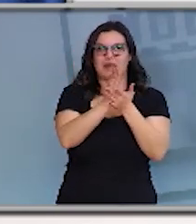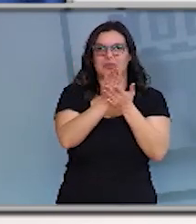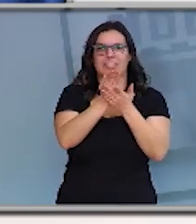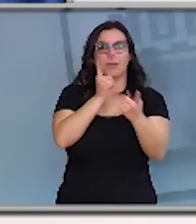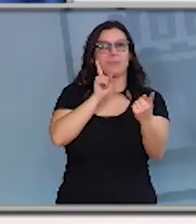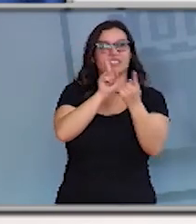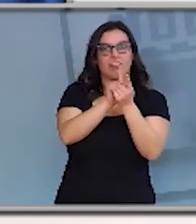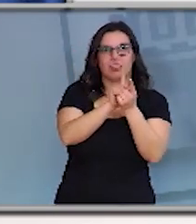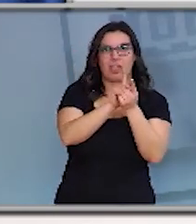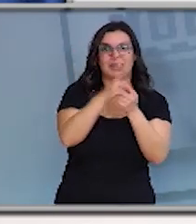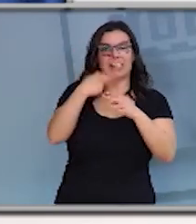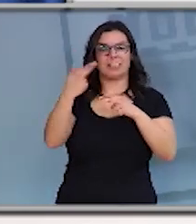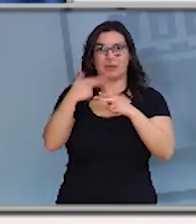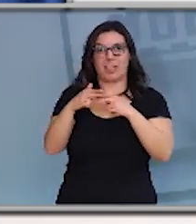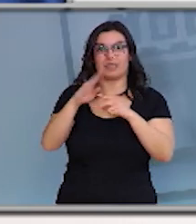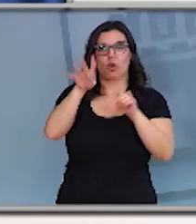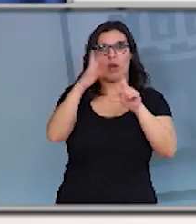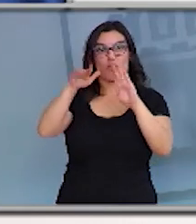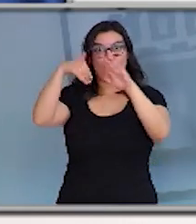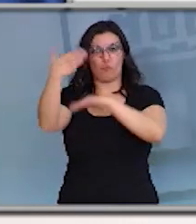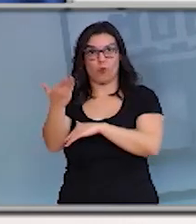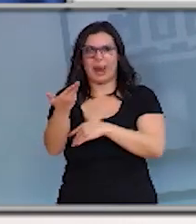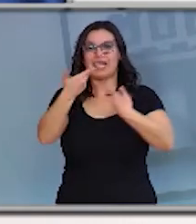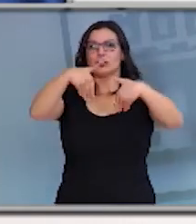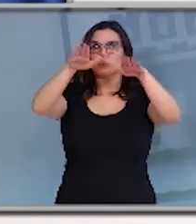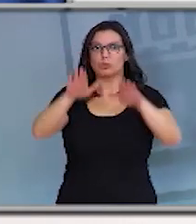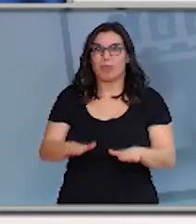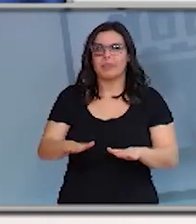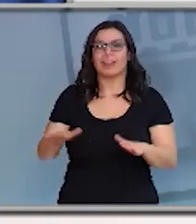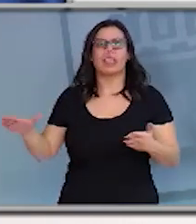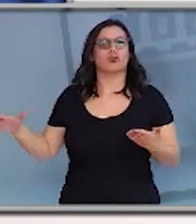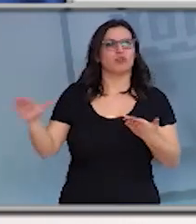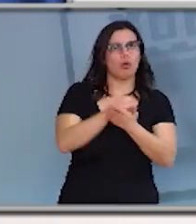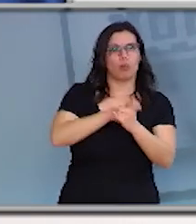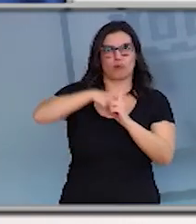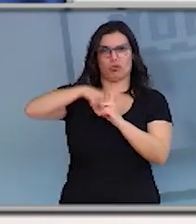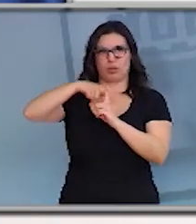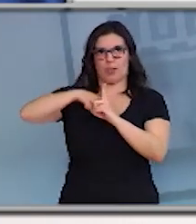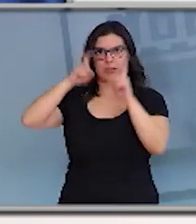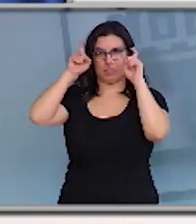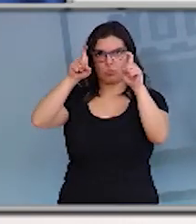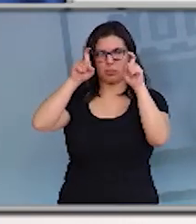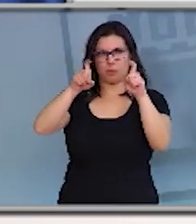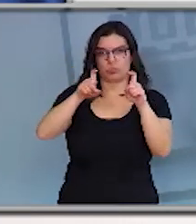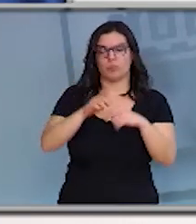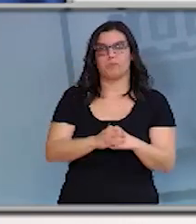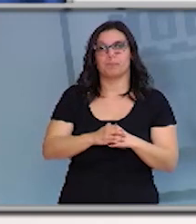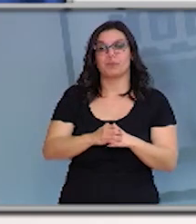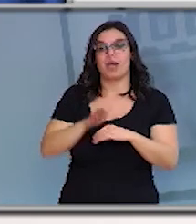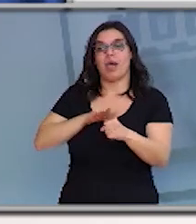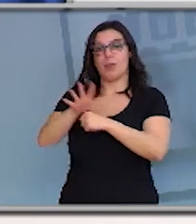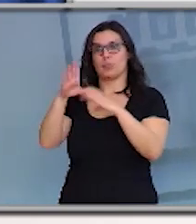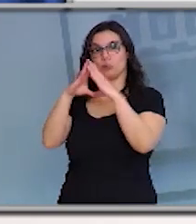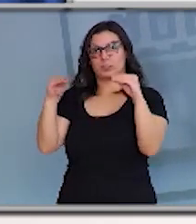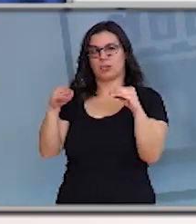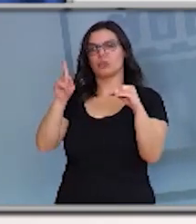y las actividades extraescolares en los centros de todos los niveles educativos. Respecto del ámbito universitario,